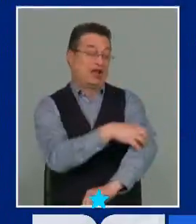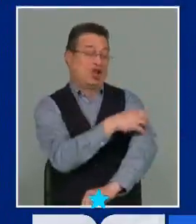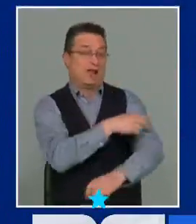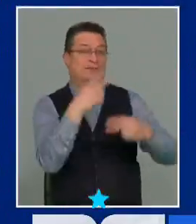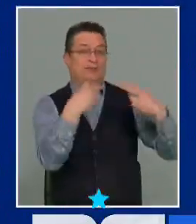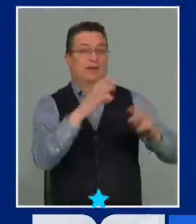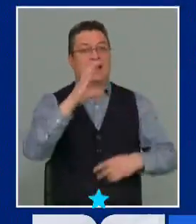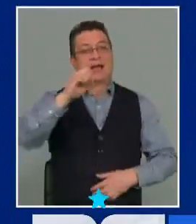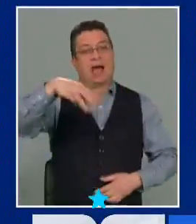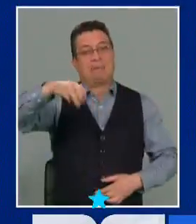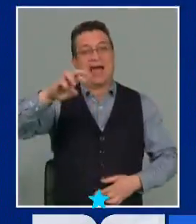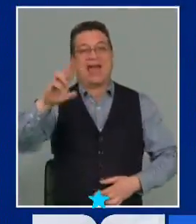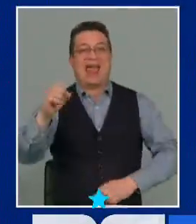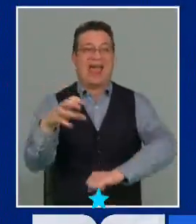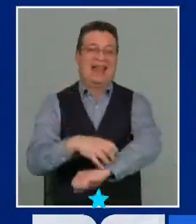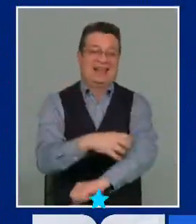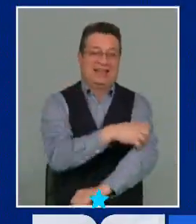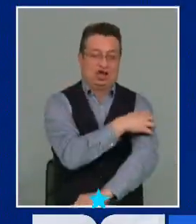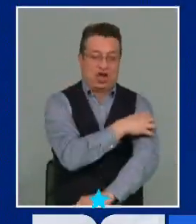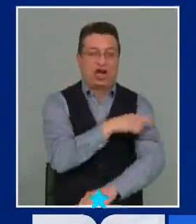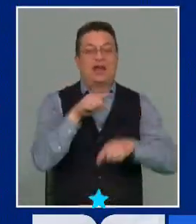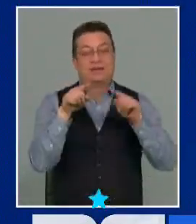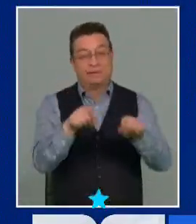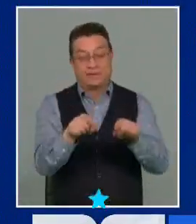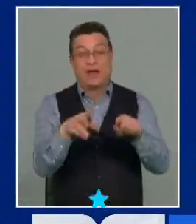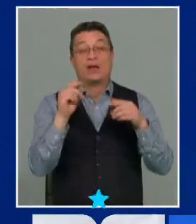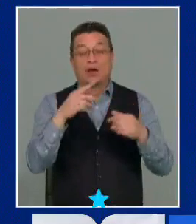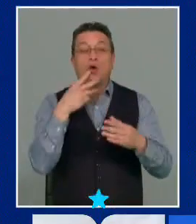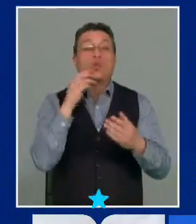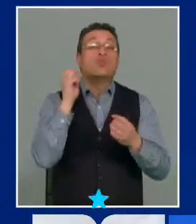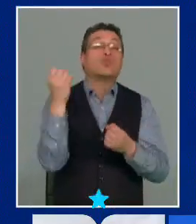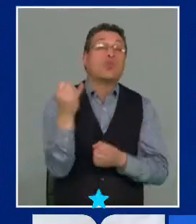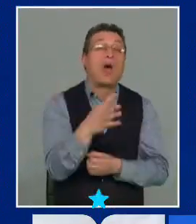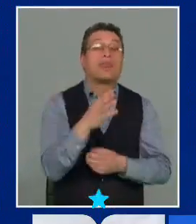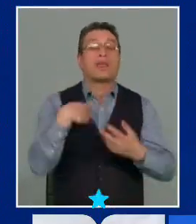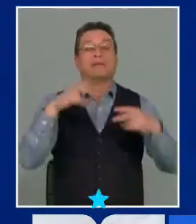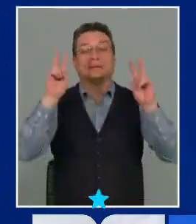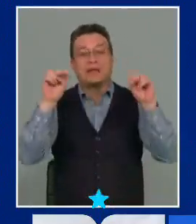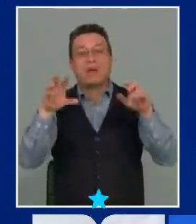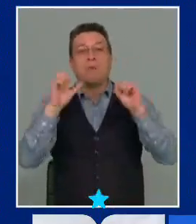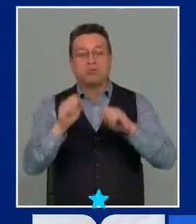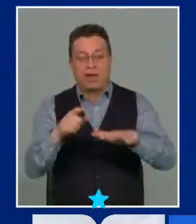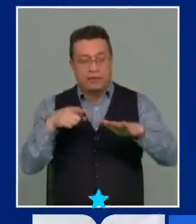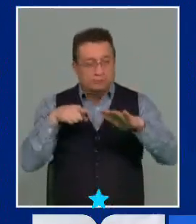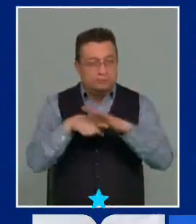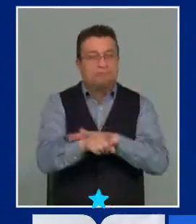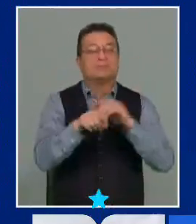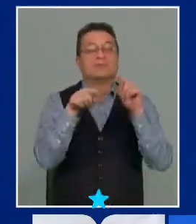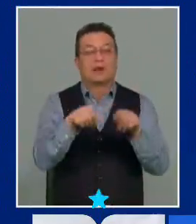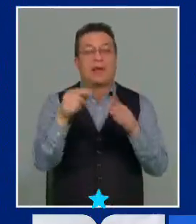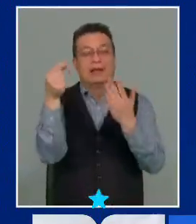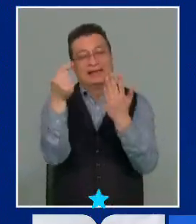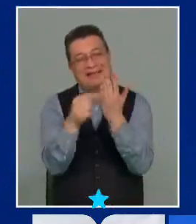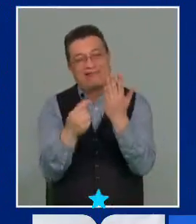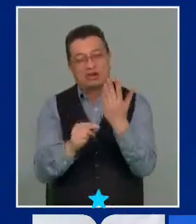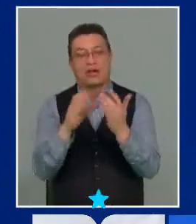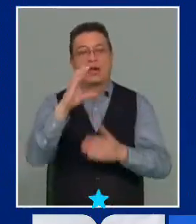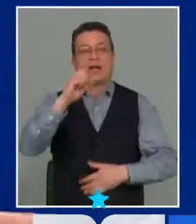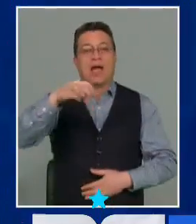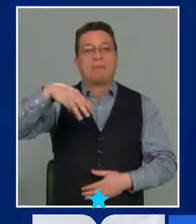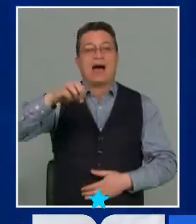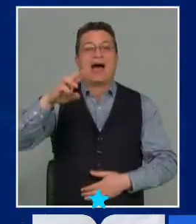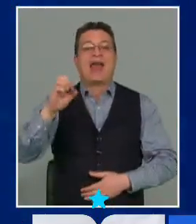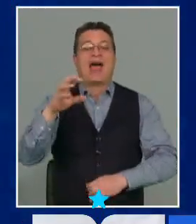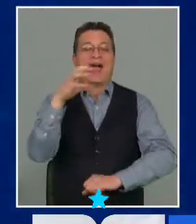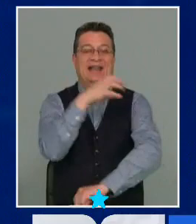que es la Cámara de las Regiones. Por lo tanto, la discusión se dio en cuántas materias iba a poder incidir de carácter revisora la Cámara de las Regiones. Y